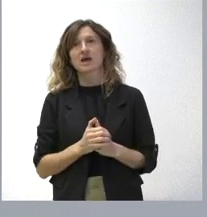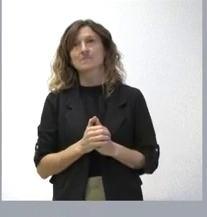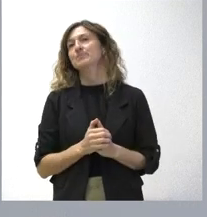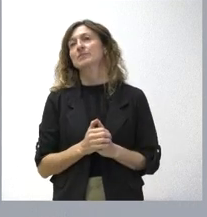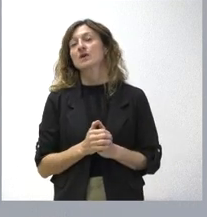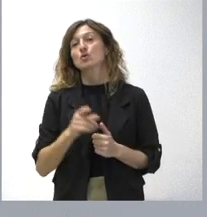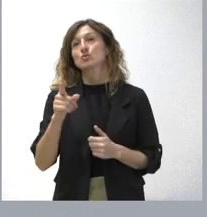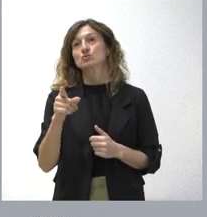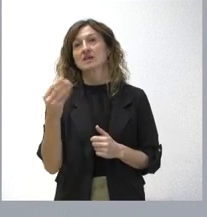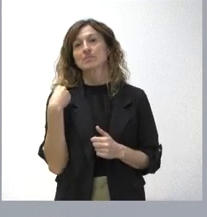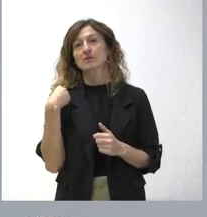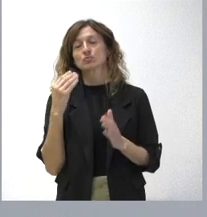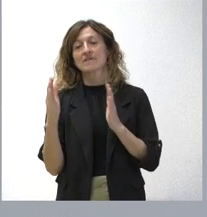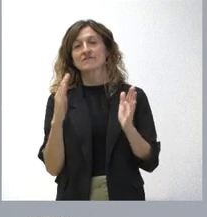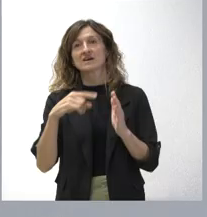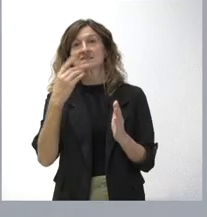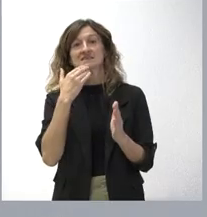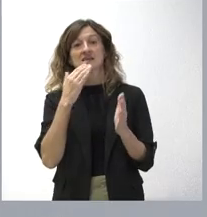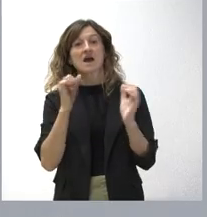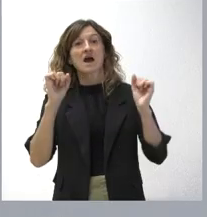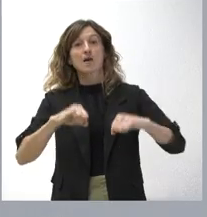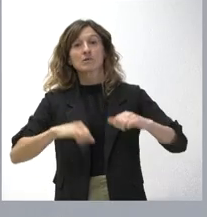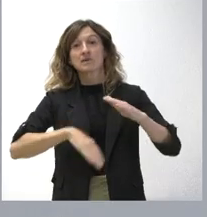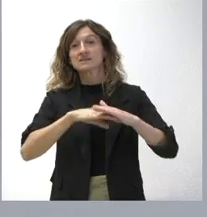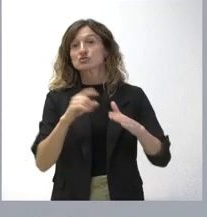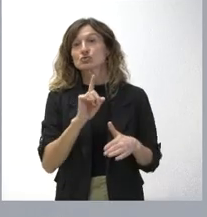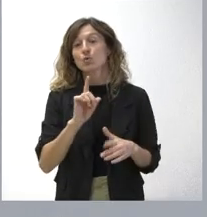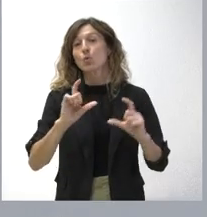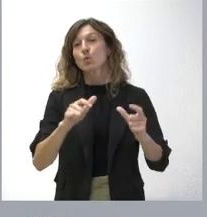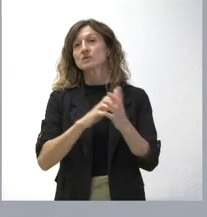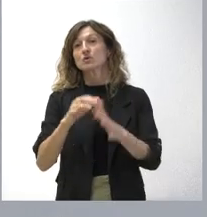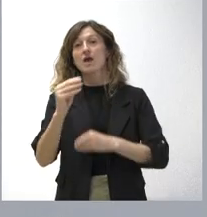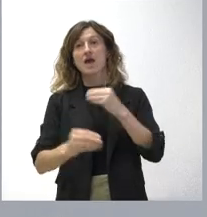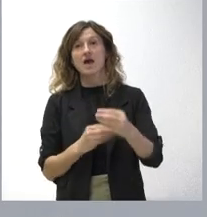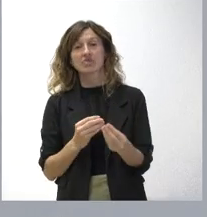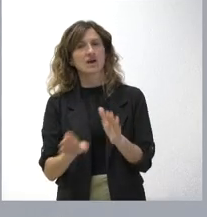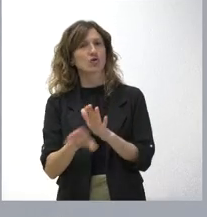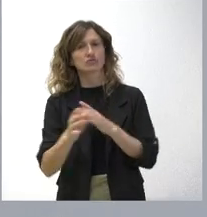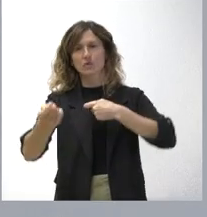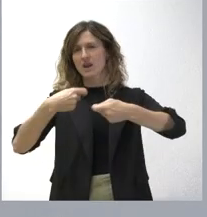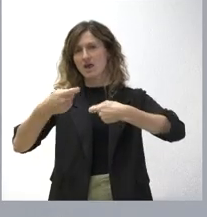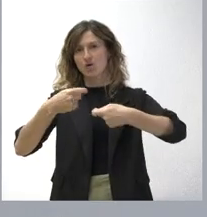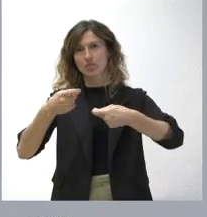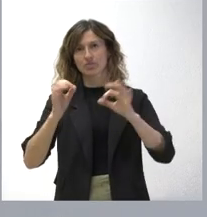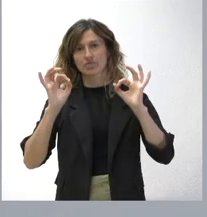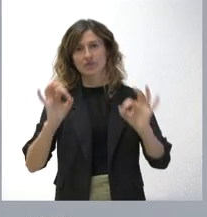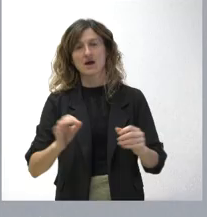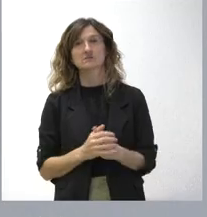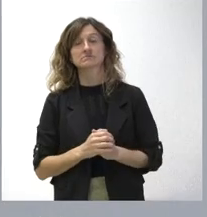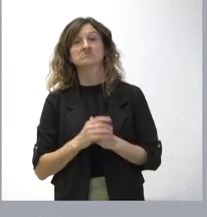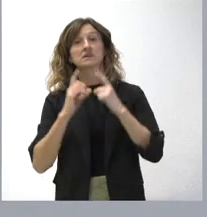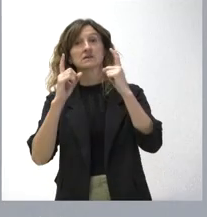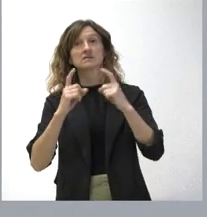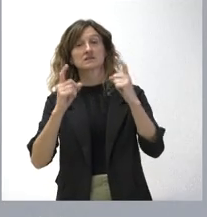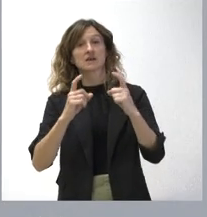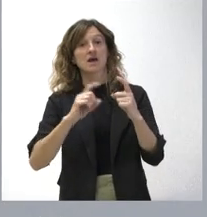pregunta a la fase siguiente qué pasa si no se aprueba el techo de gasto, qué haría la Junta de Castilla y León seguir negociando. Intentaríamos al